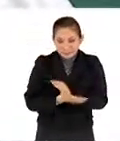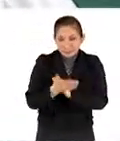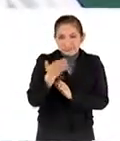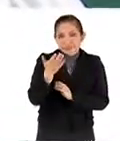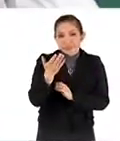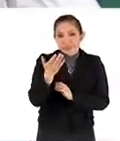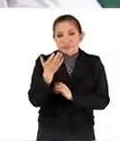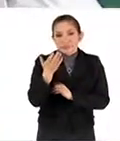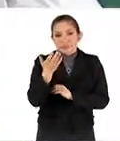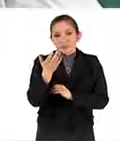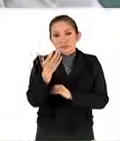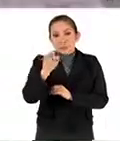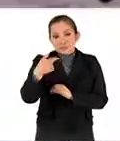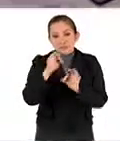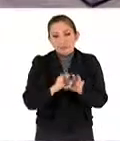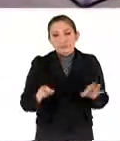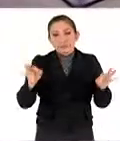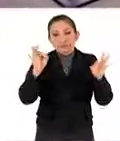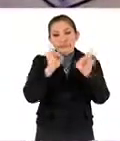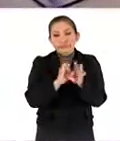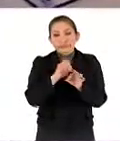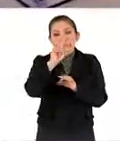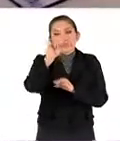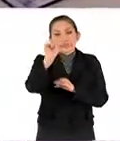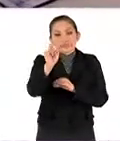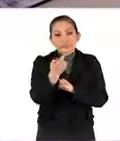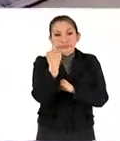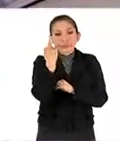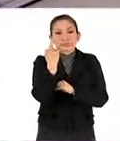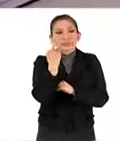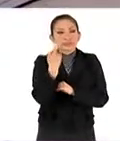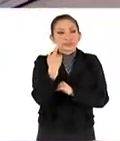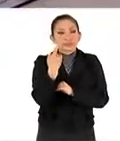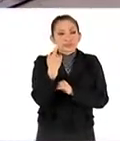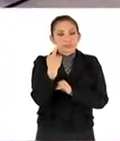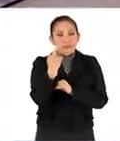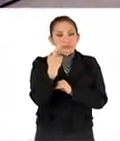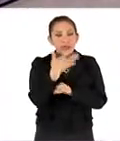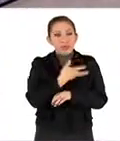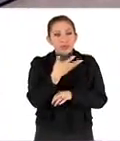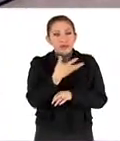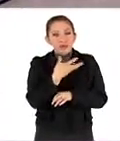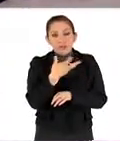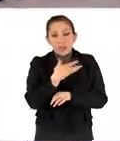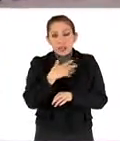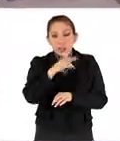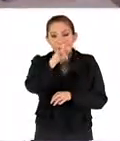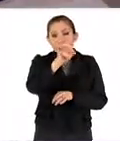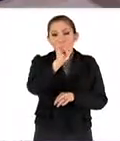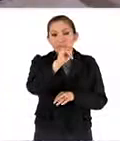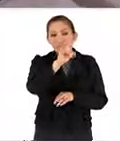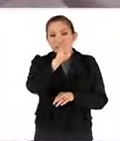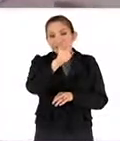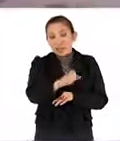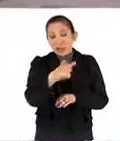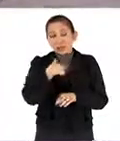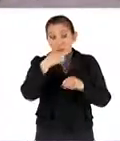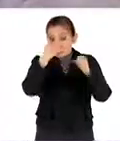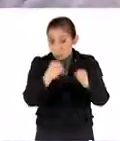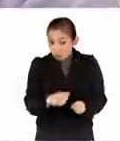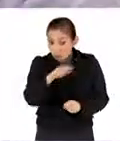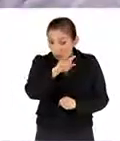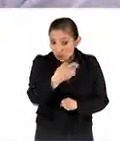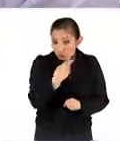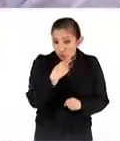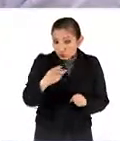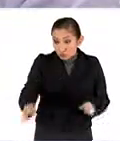también es importante notar es que el tener una patente no garantiza que esta vaya a tener